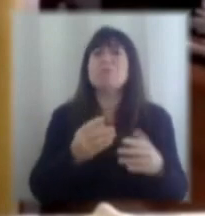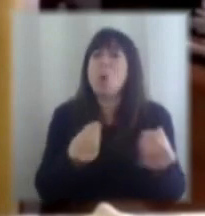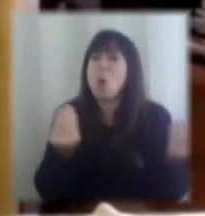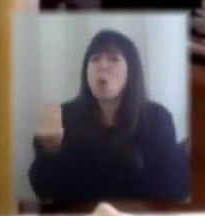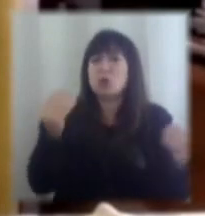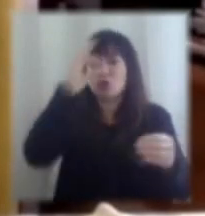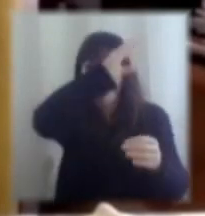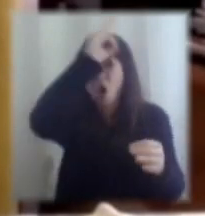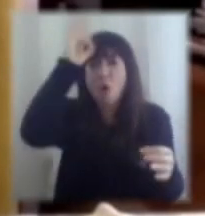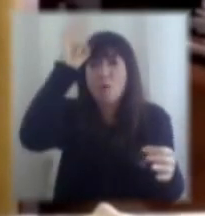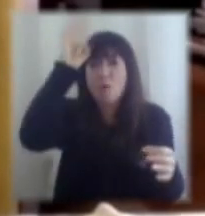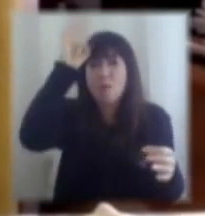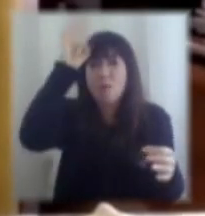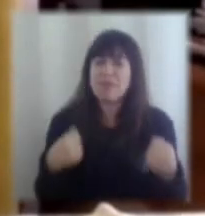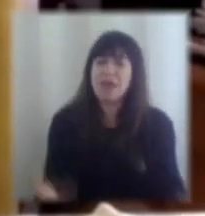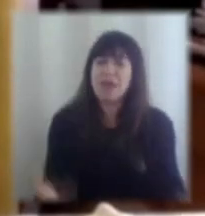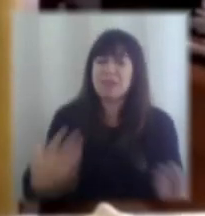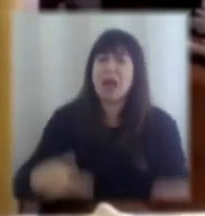tiremos toda la carne a la parrilla,